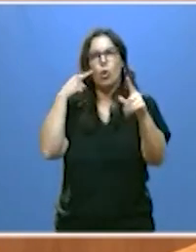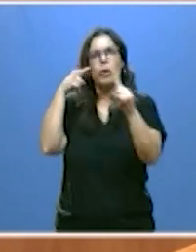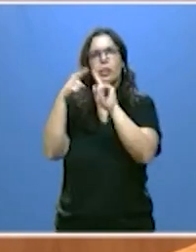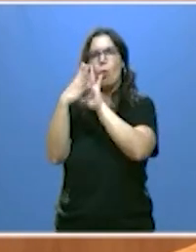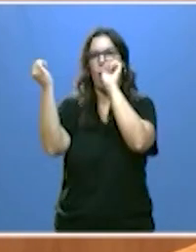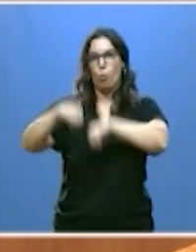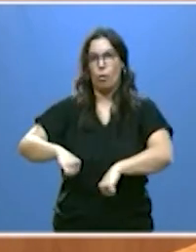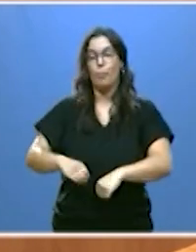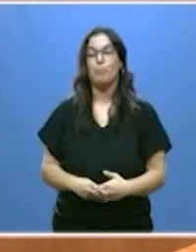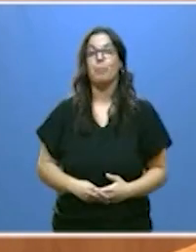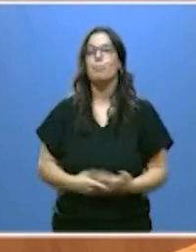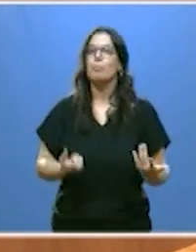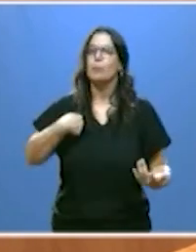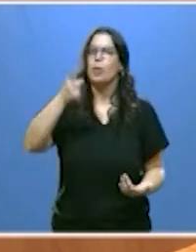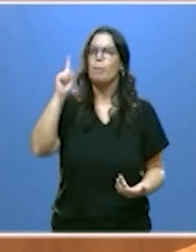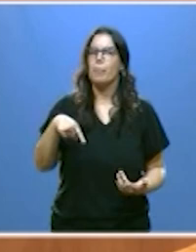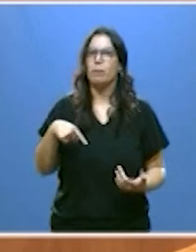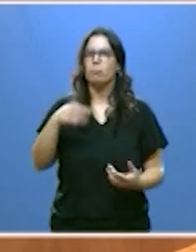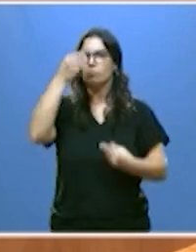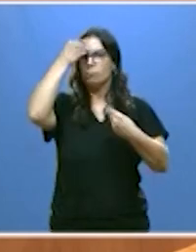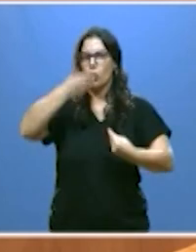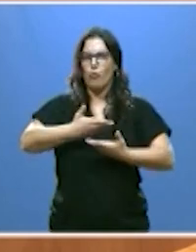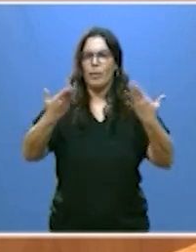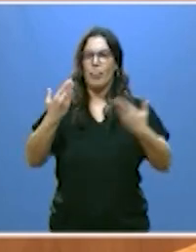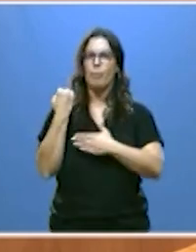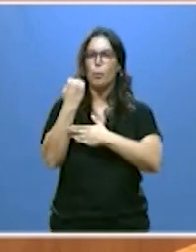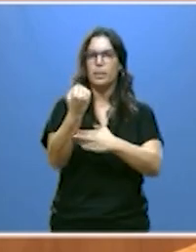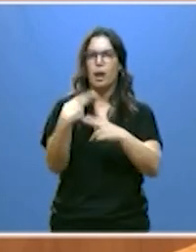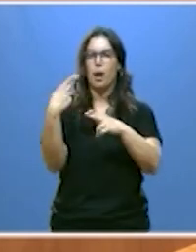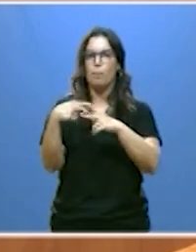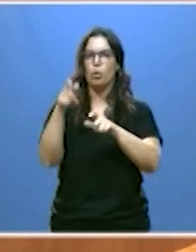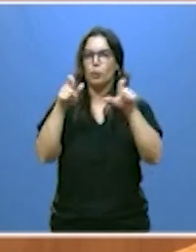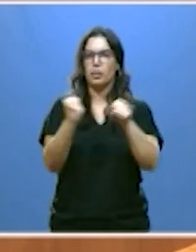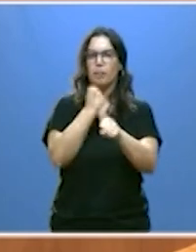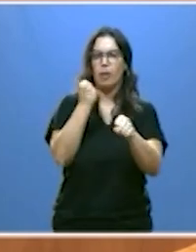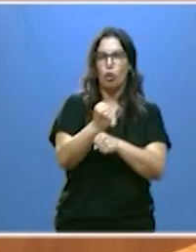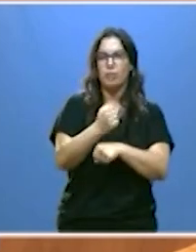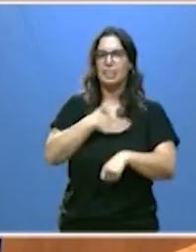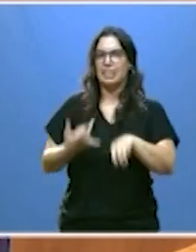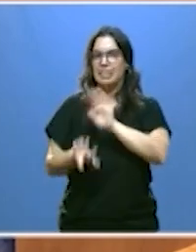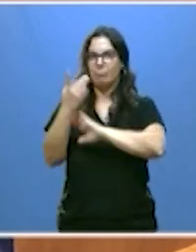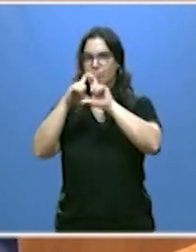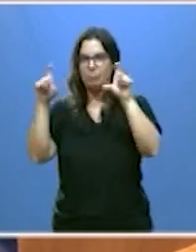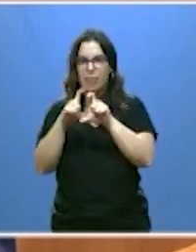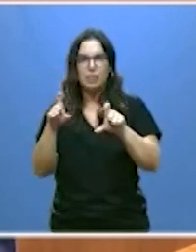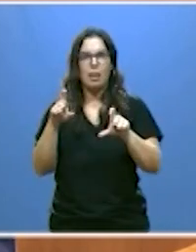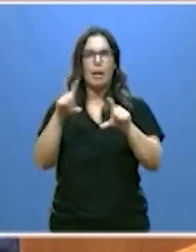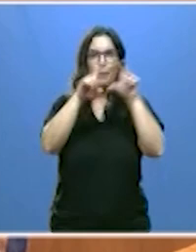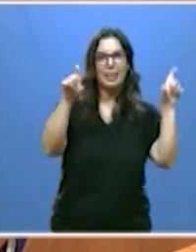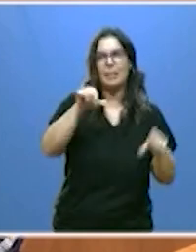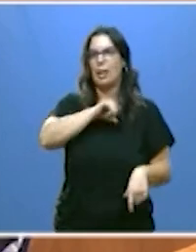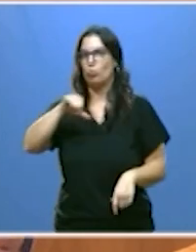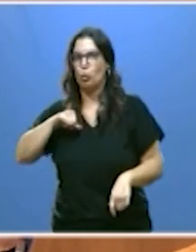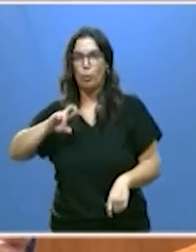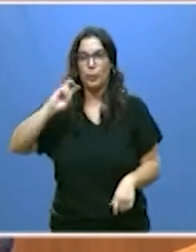Pero creo también en las políticas de apoyo a los trabajadores, a los emprendedores, a las empresas, a los autónomos de la comunidad